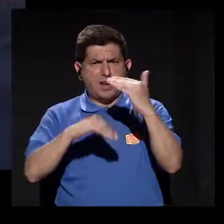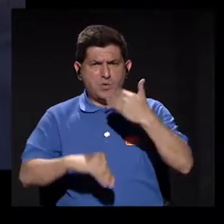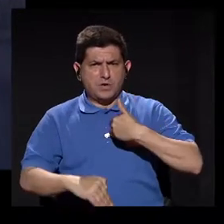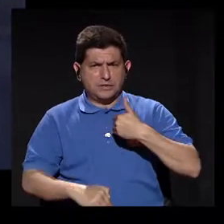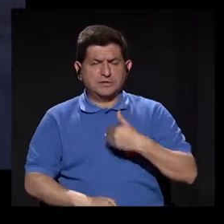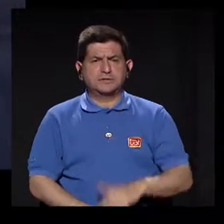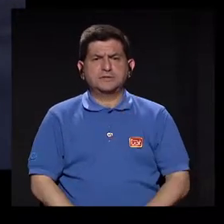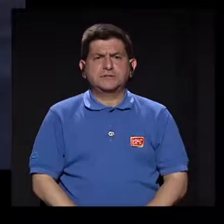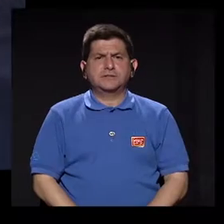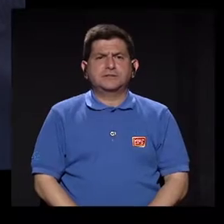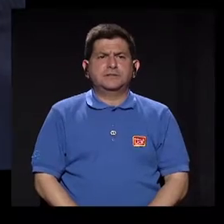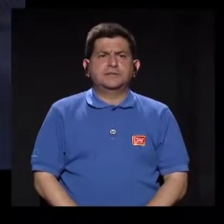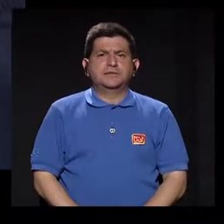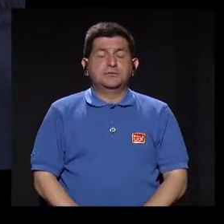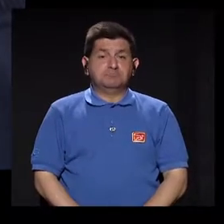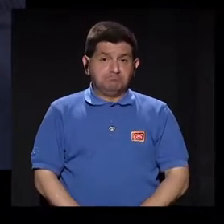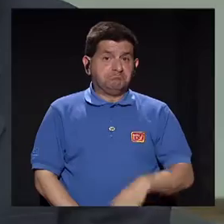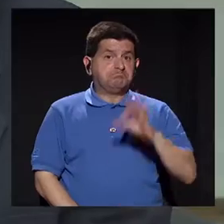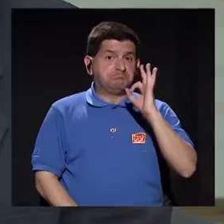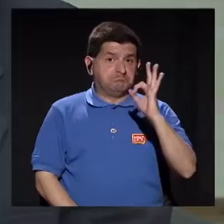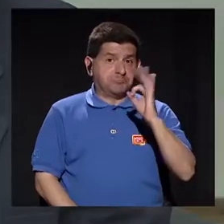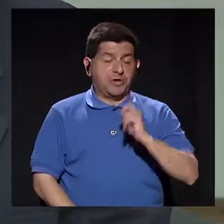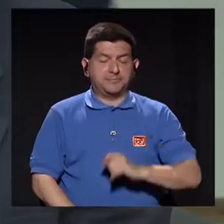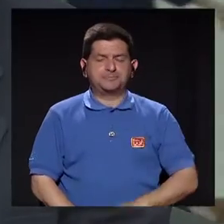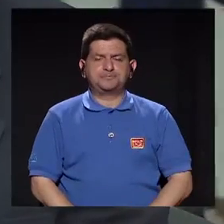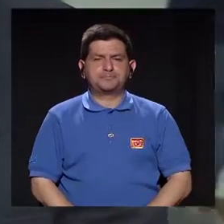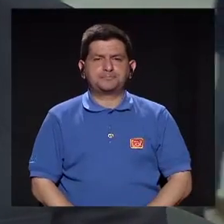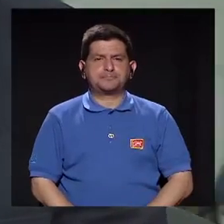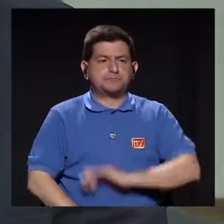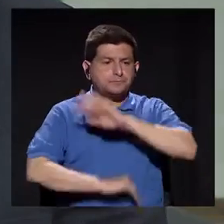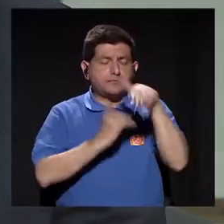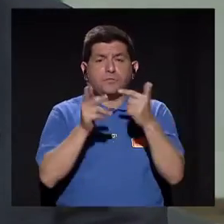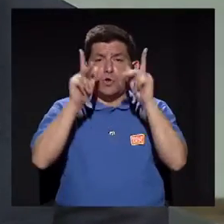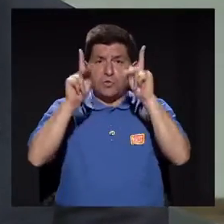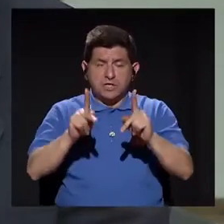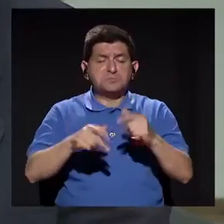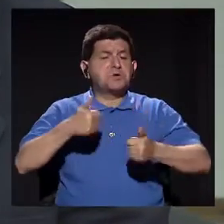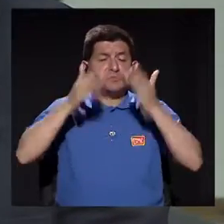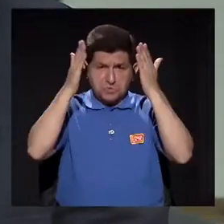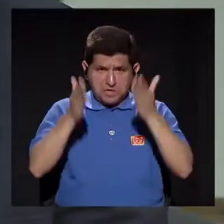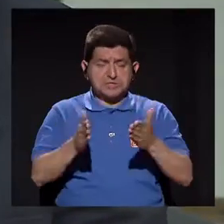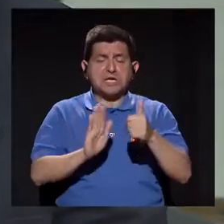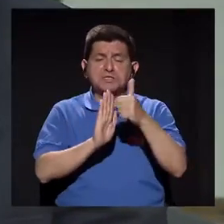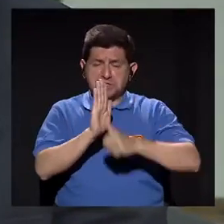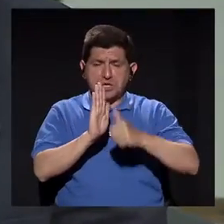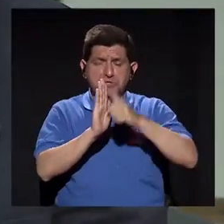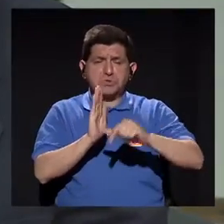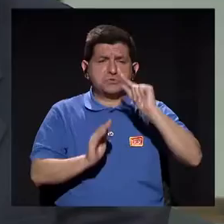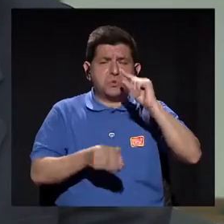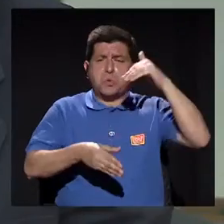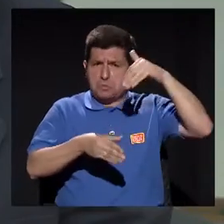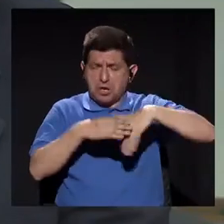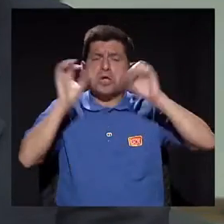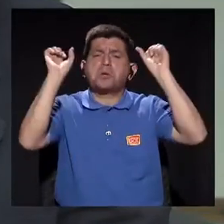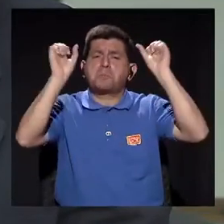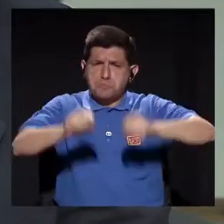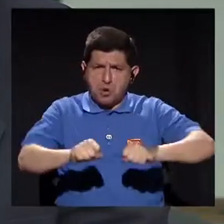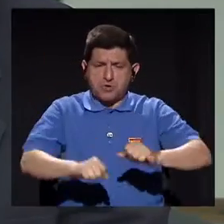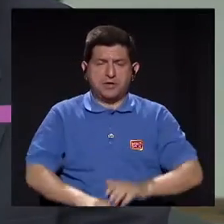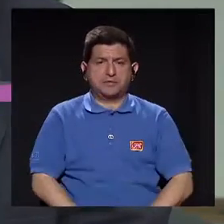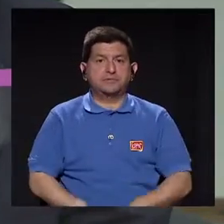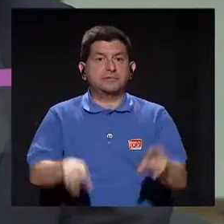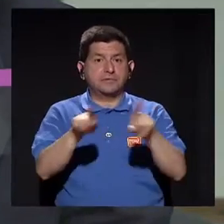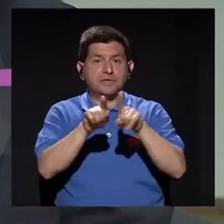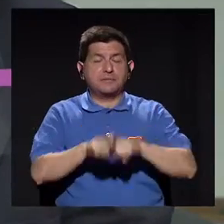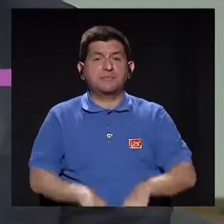restricción? Muy bien, en ese sentido realmente todos los pacientes son candidatos a cirugía mínimamente invasiva,